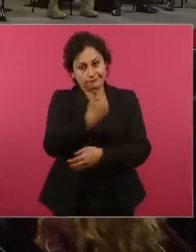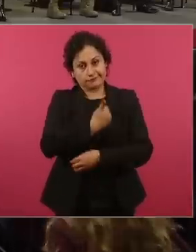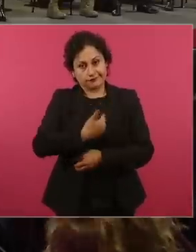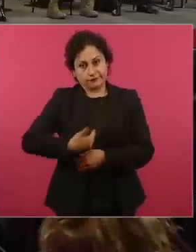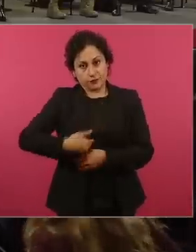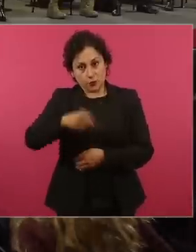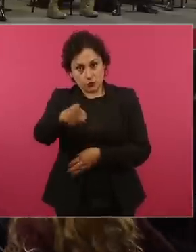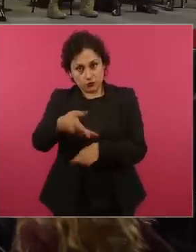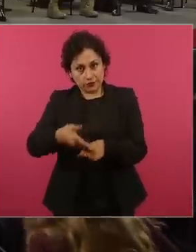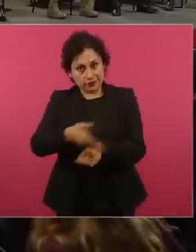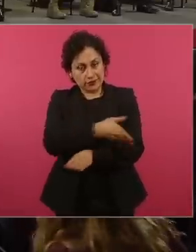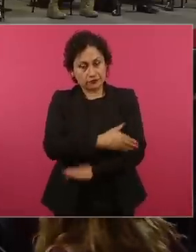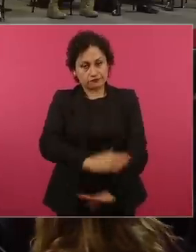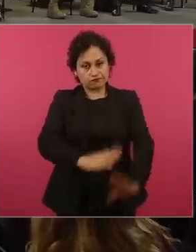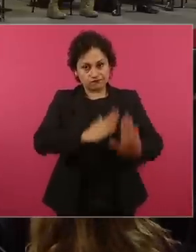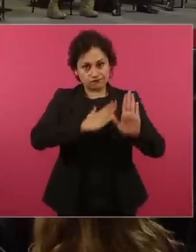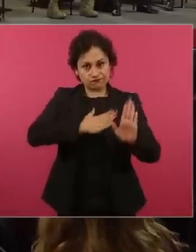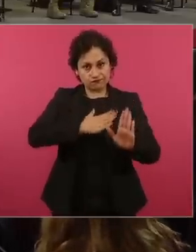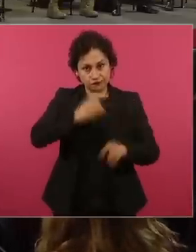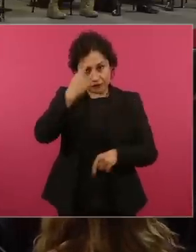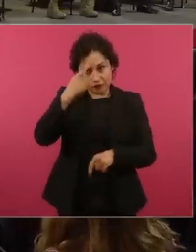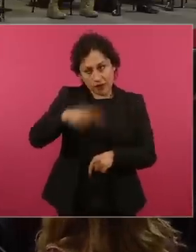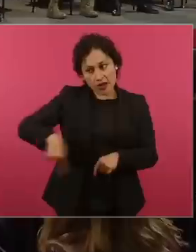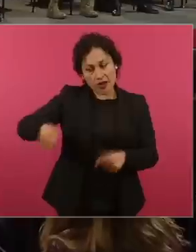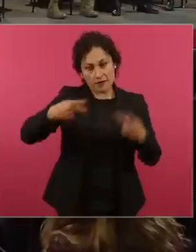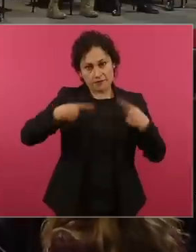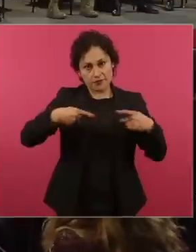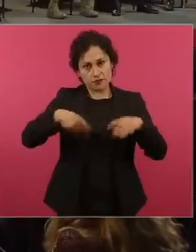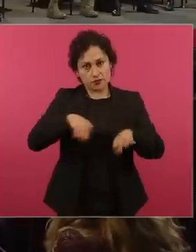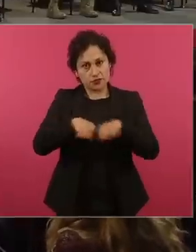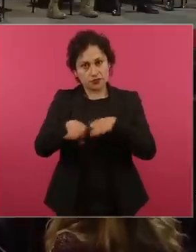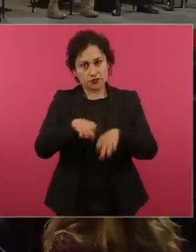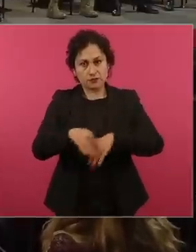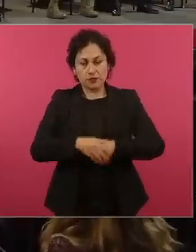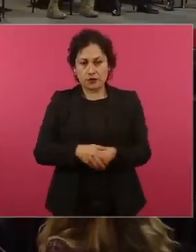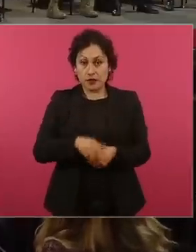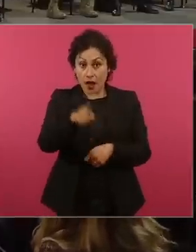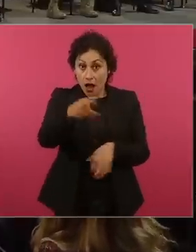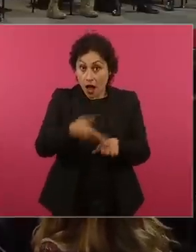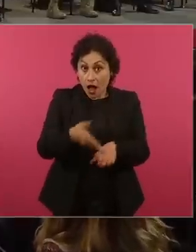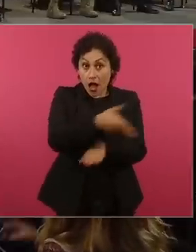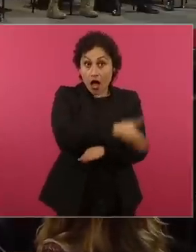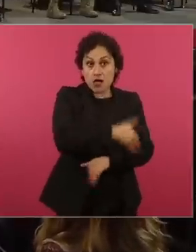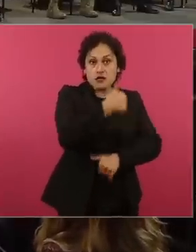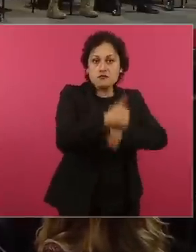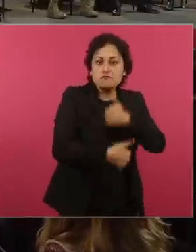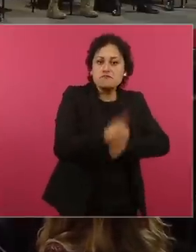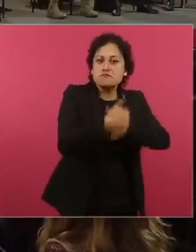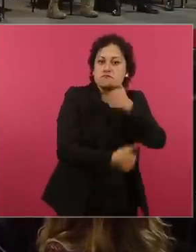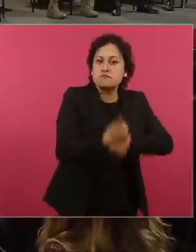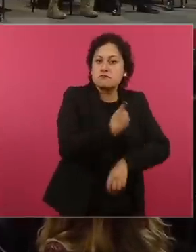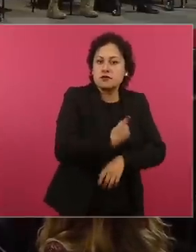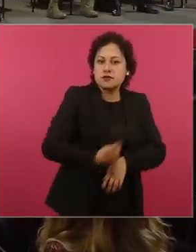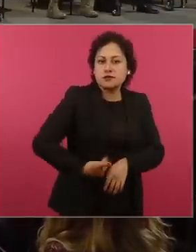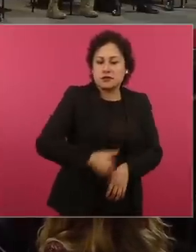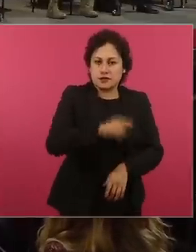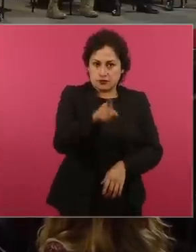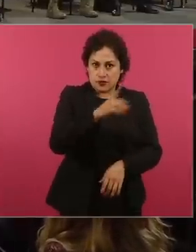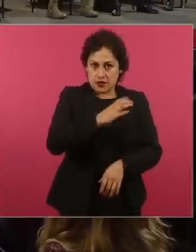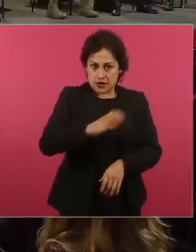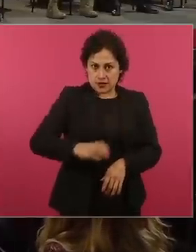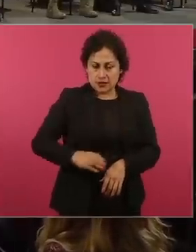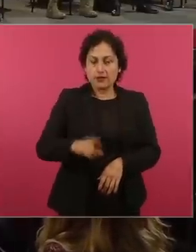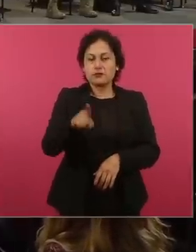que hizo con los trabajadores a inicio, todavía en épocas de su campaña. Recordar, me tocó platicar en una ocasión con el señor